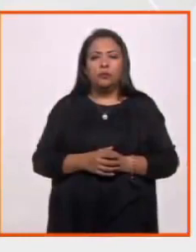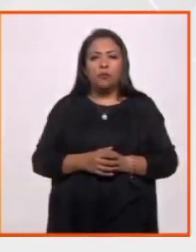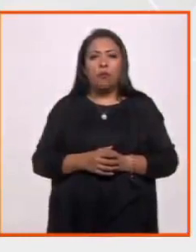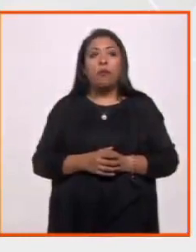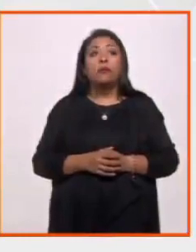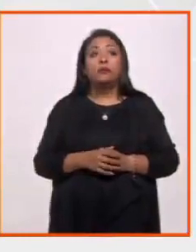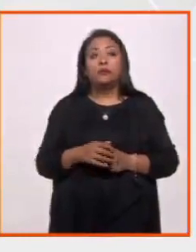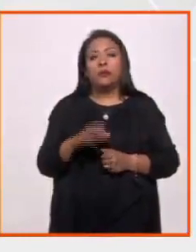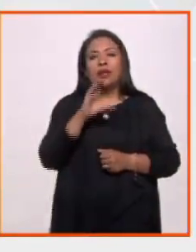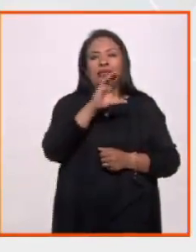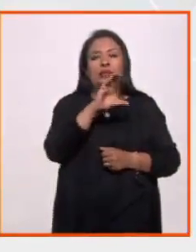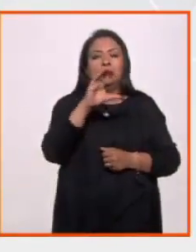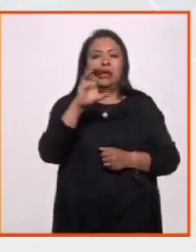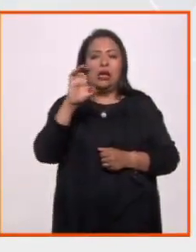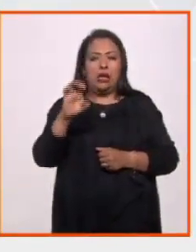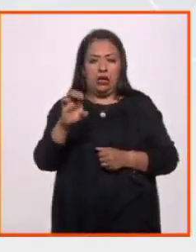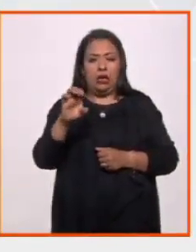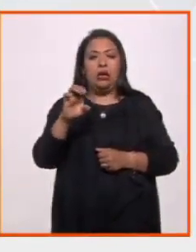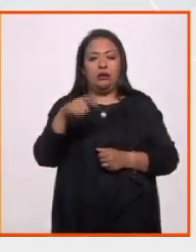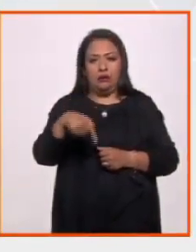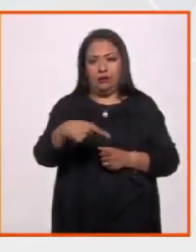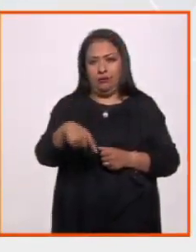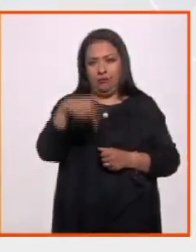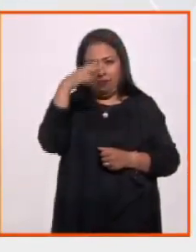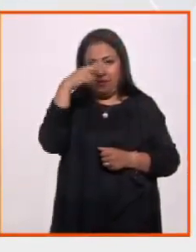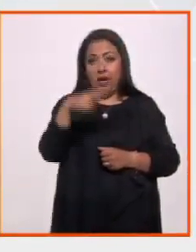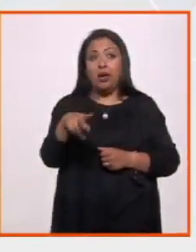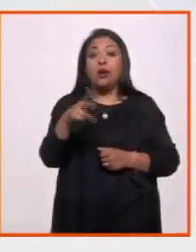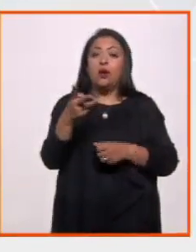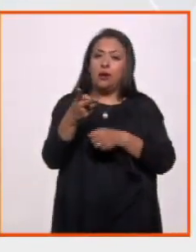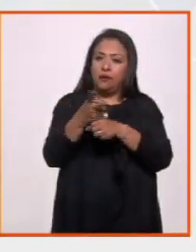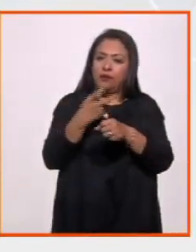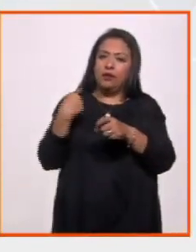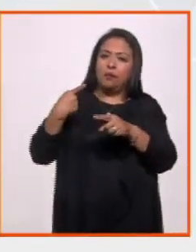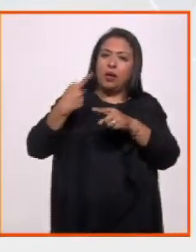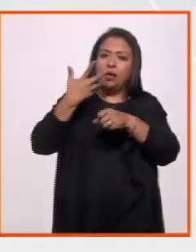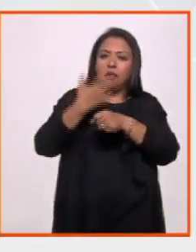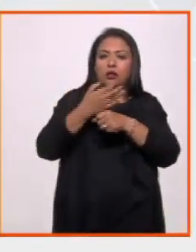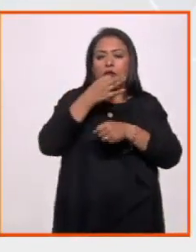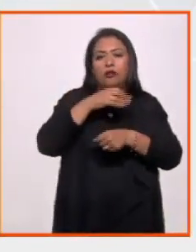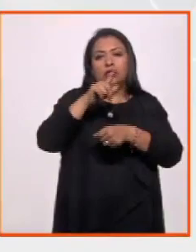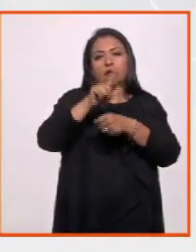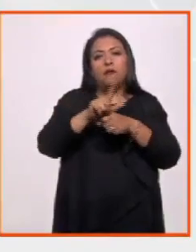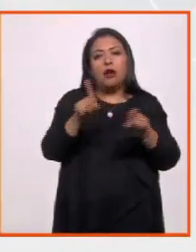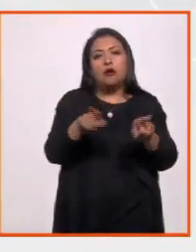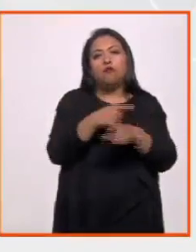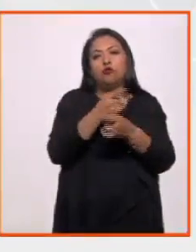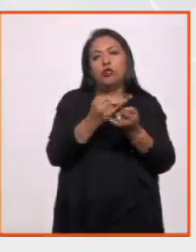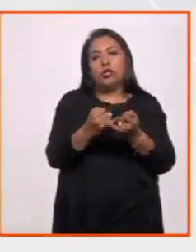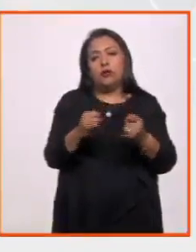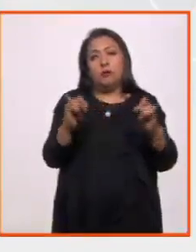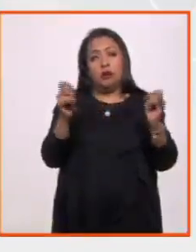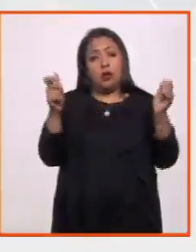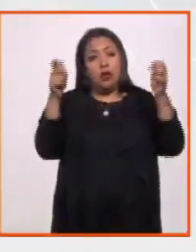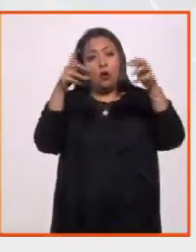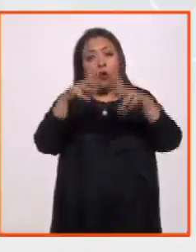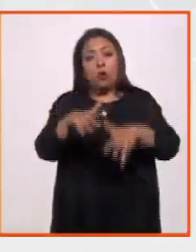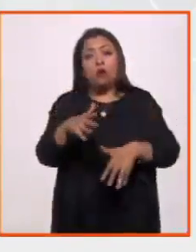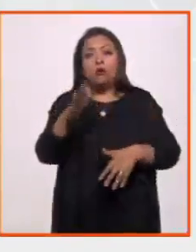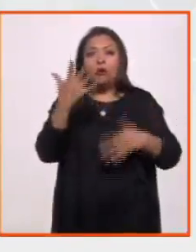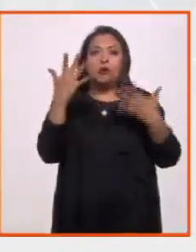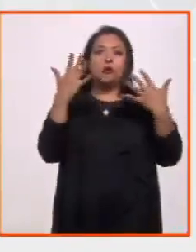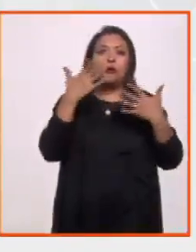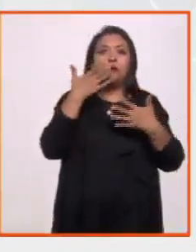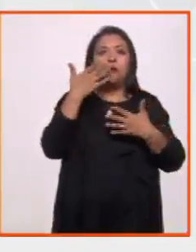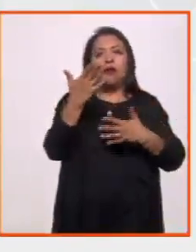El Centro Cultural España en México invita al quinto festival de música independiente, un encuentro que celebra la autogestión en